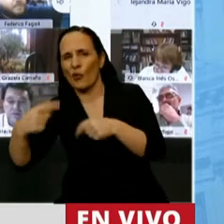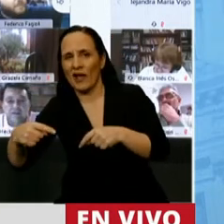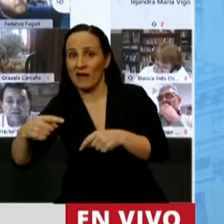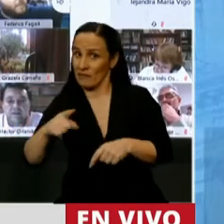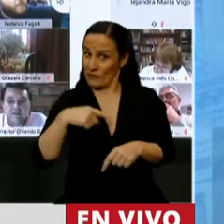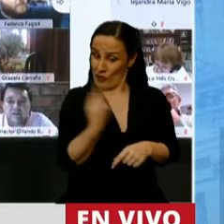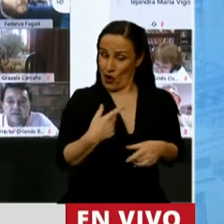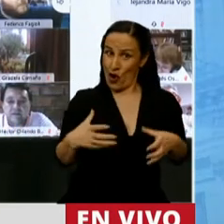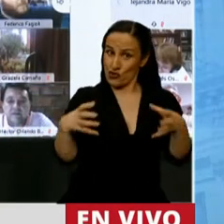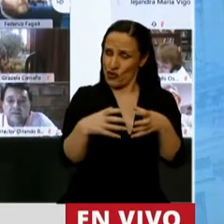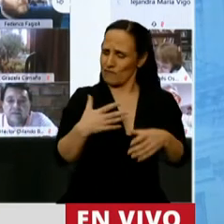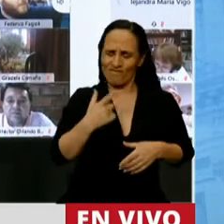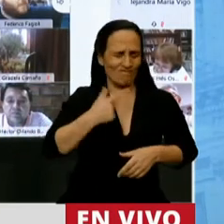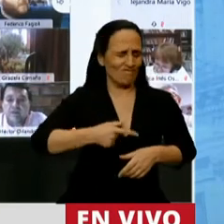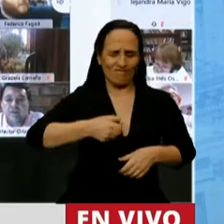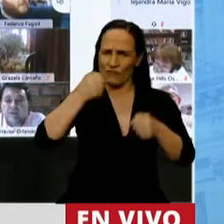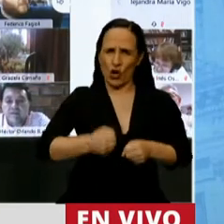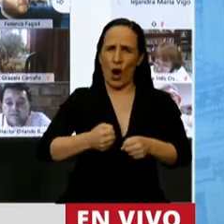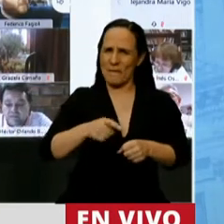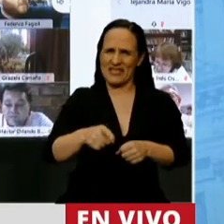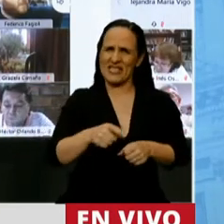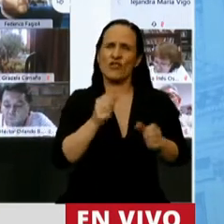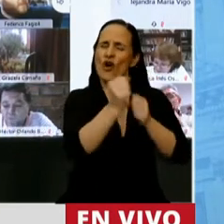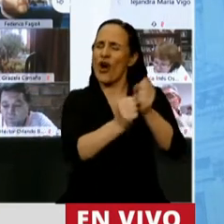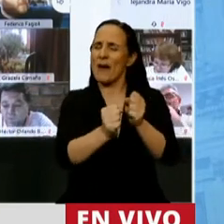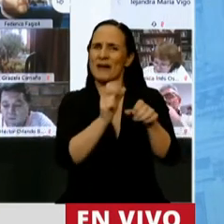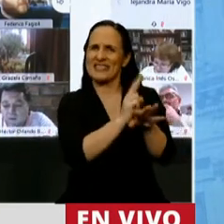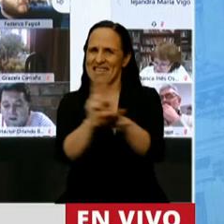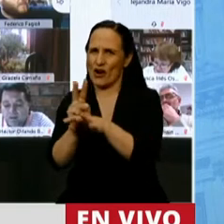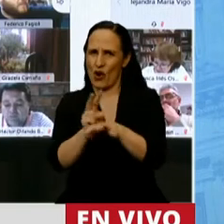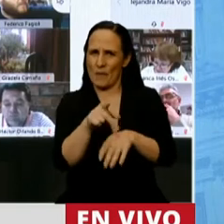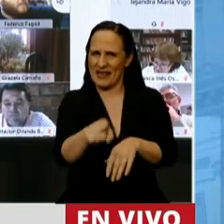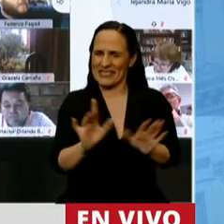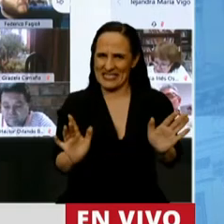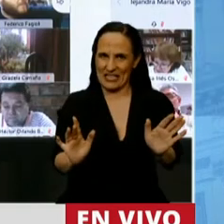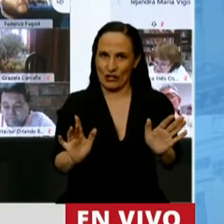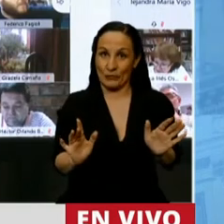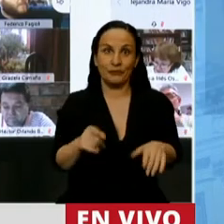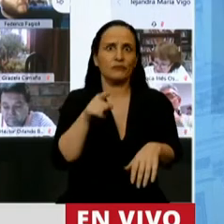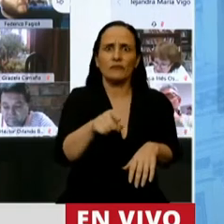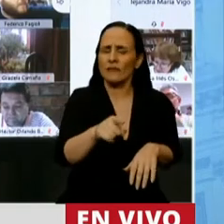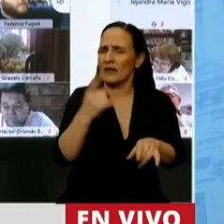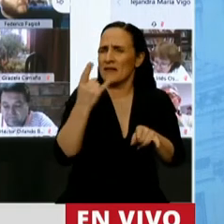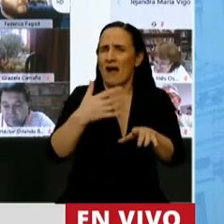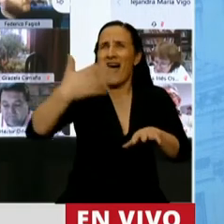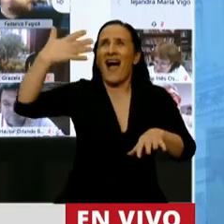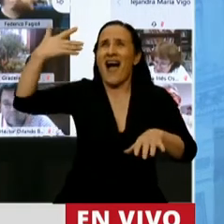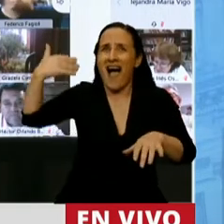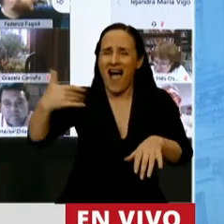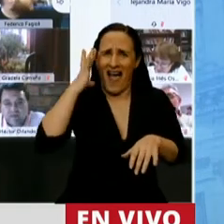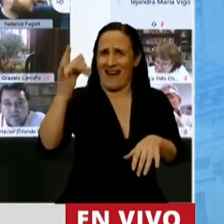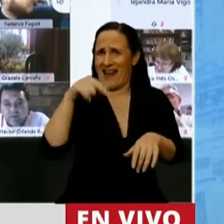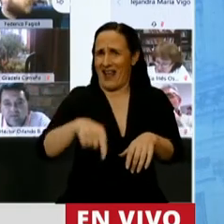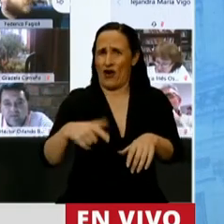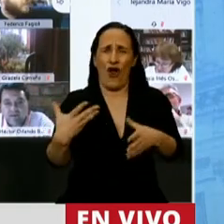convencidos que hay que tratar de preservar a las empresas. Nunca ha habido un volumen de ayuda tan grande como